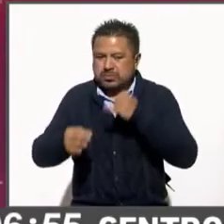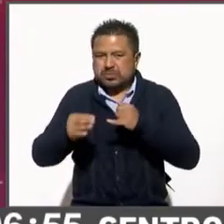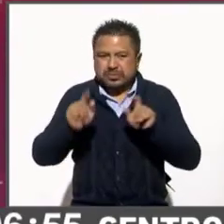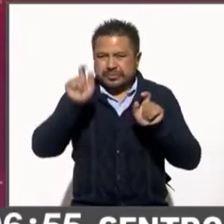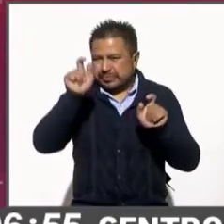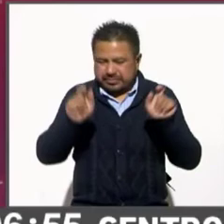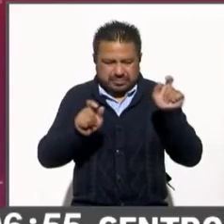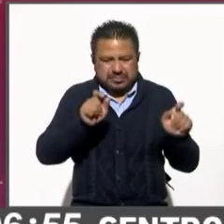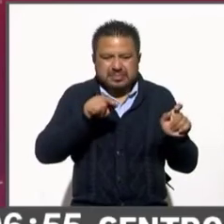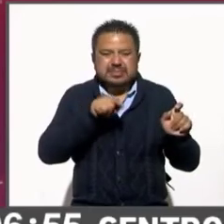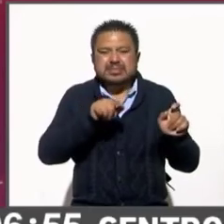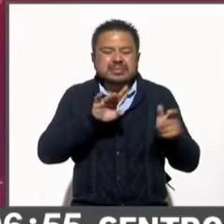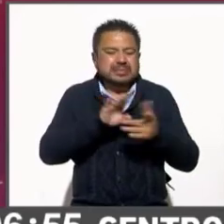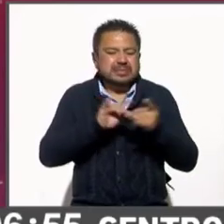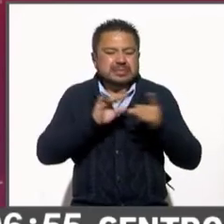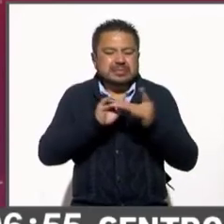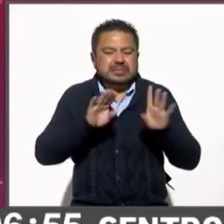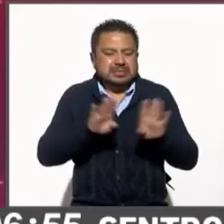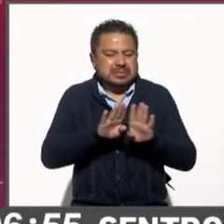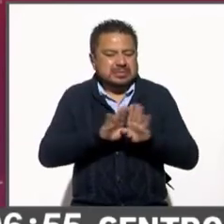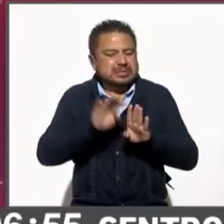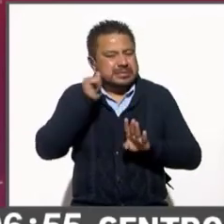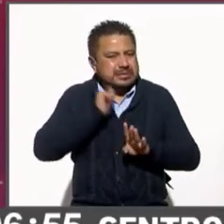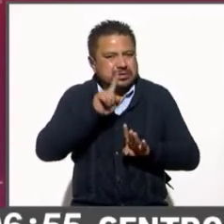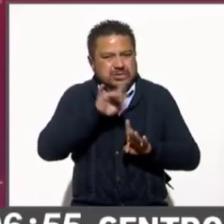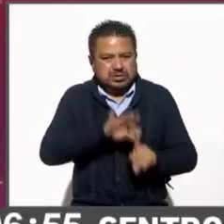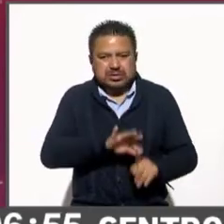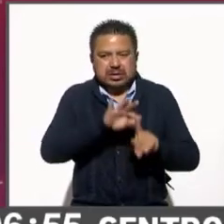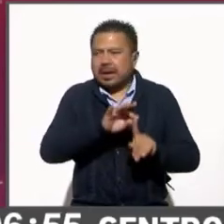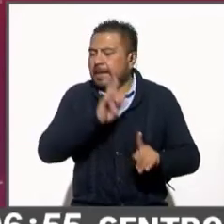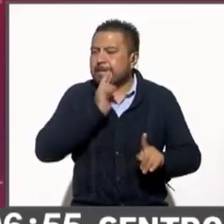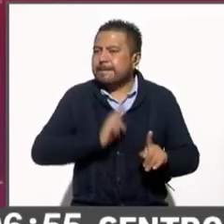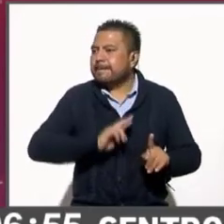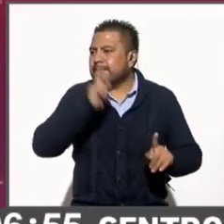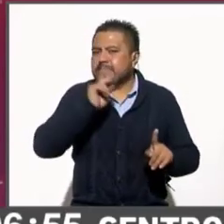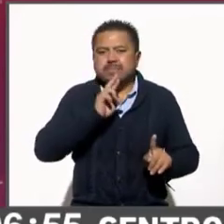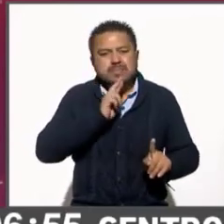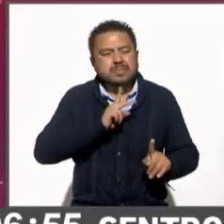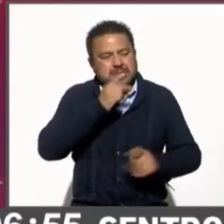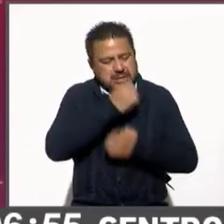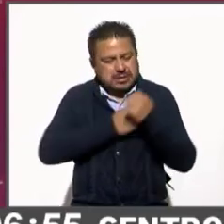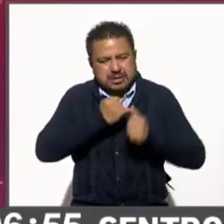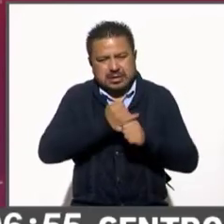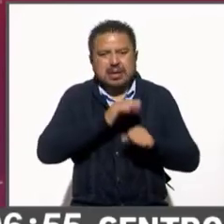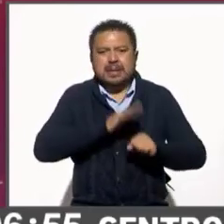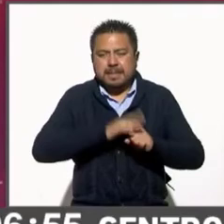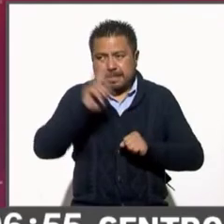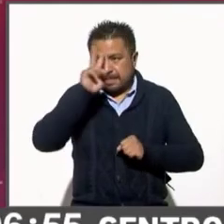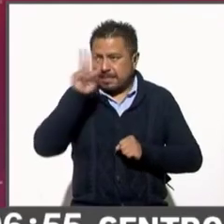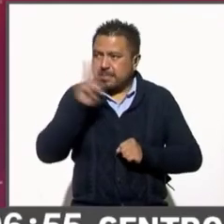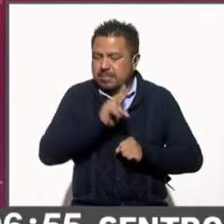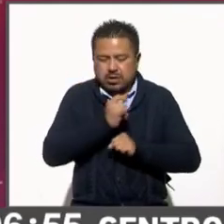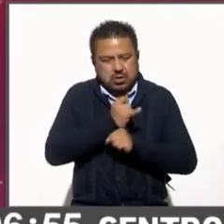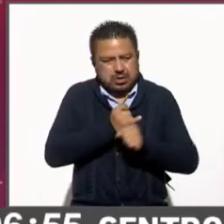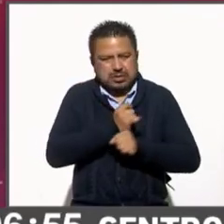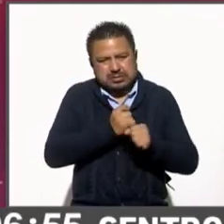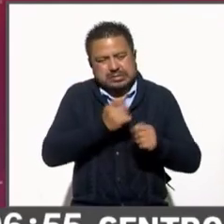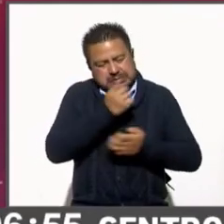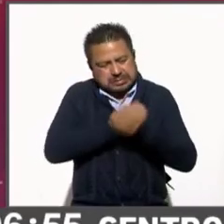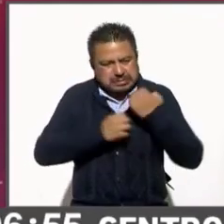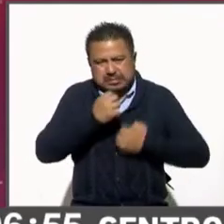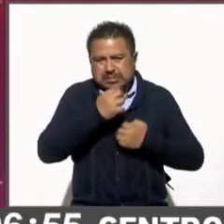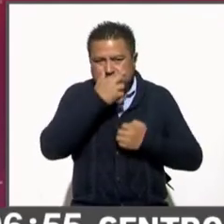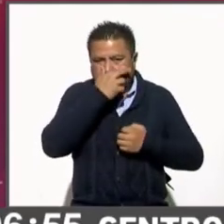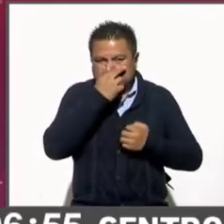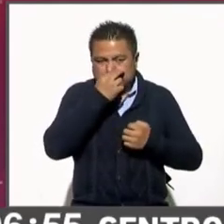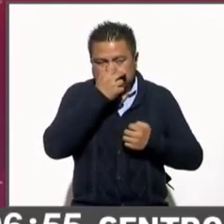digamos, tomamos solo los mejor evaluados y los peor evaluados. En el rubro